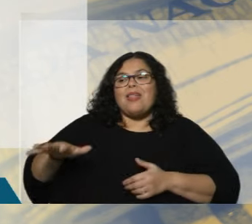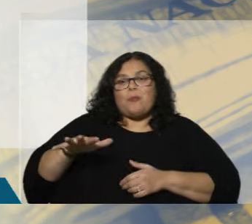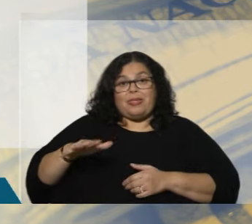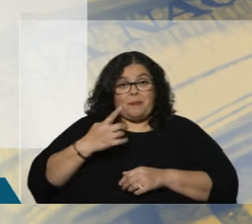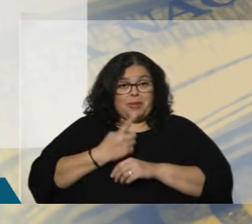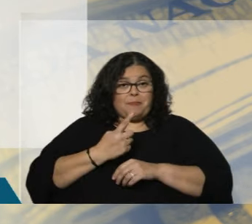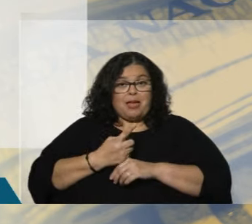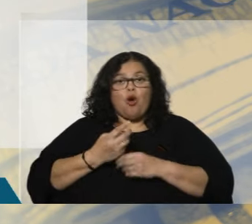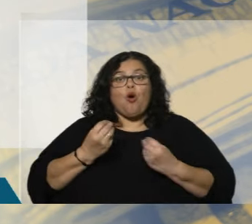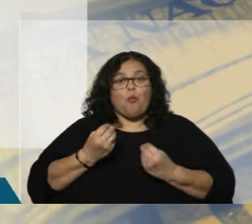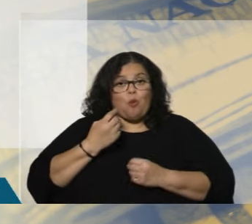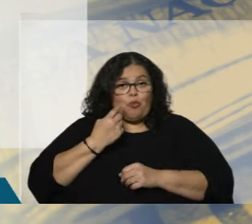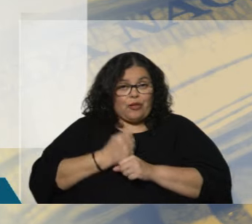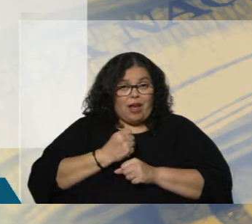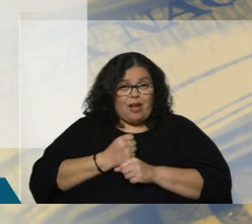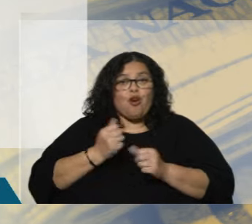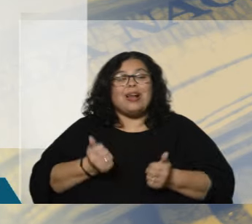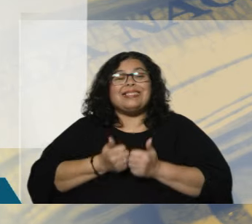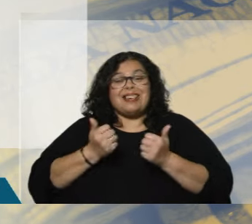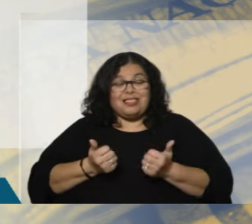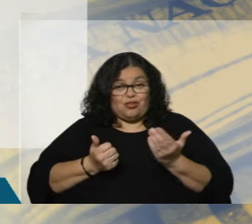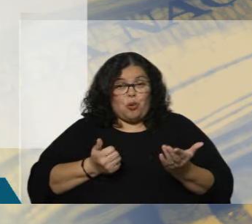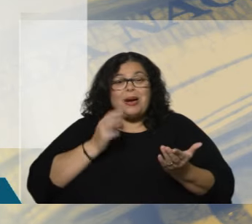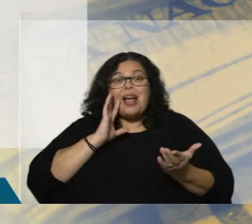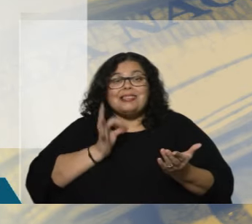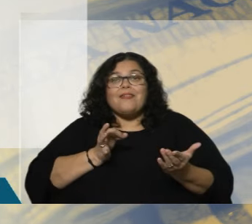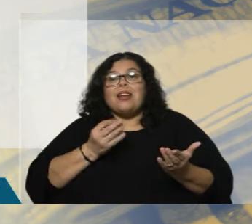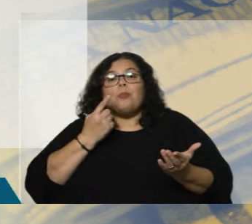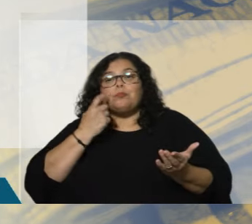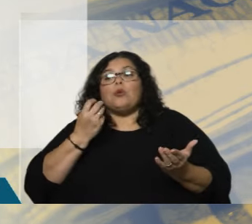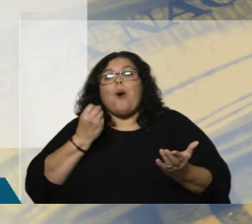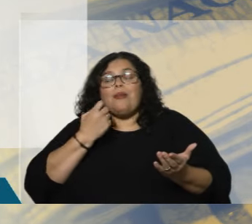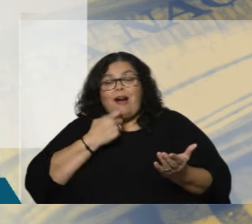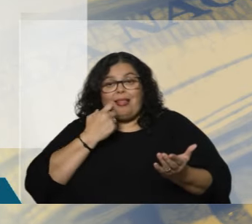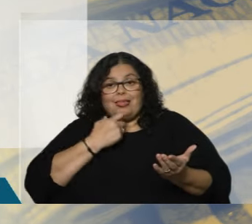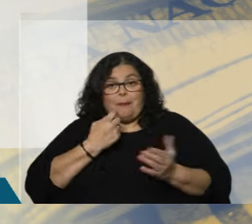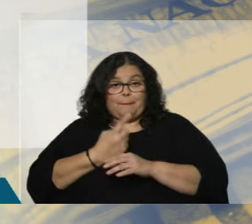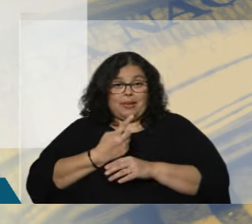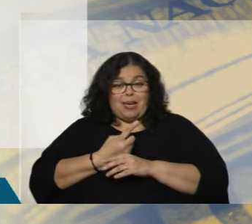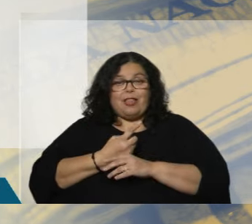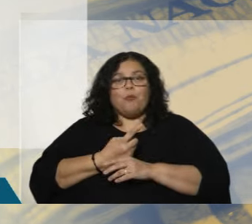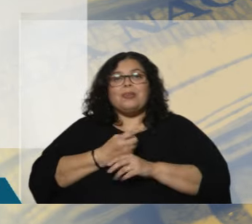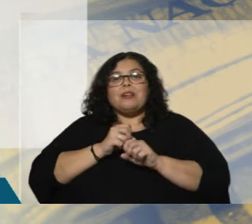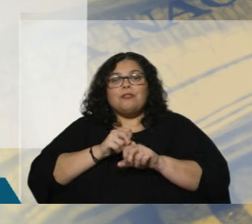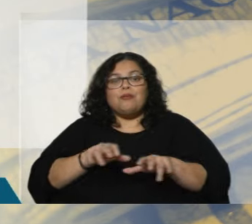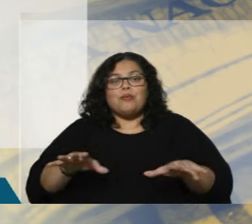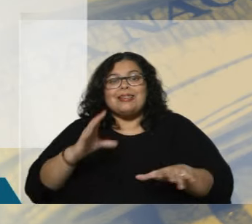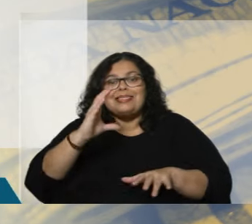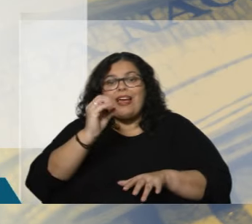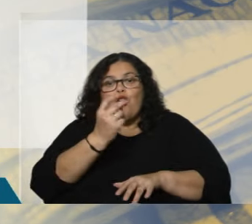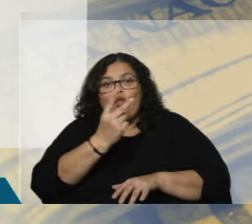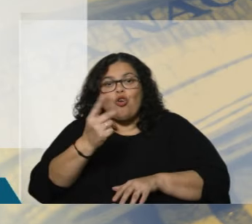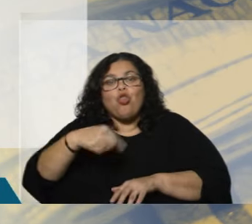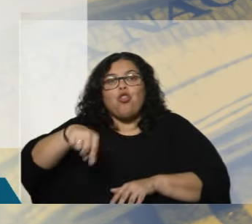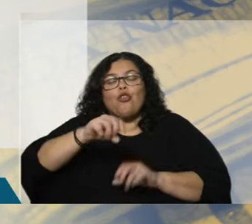ver el trabajo hecho para identificar lo que falta. En materia de emisiones de CO2, que es la clave, ¿dónde están los mayores contaminantes en